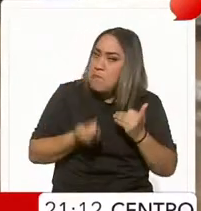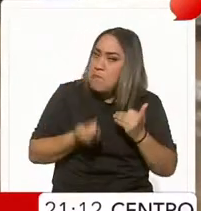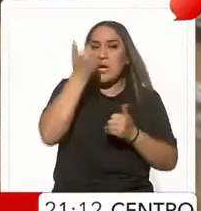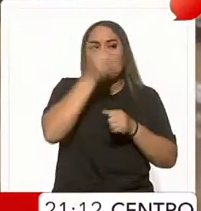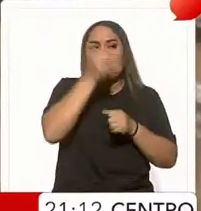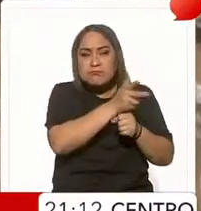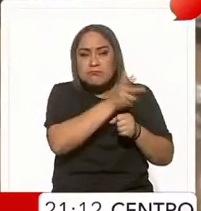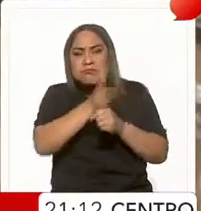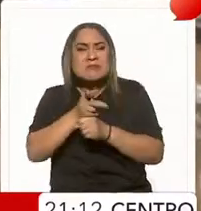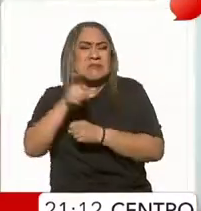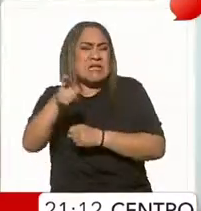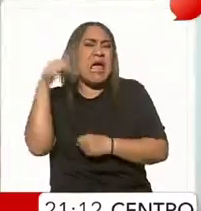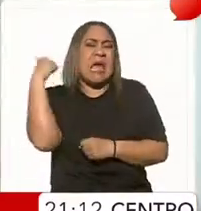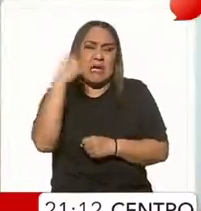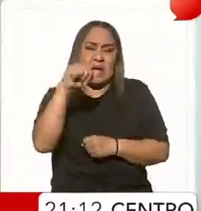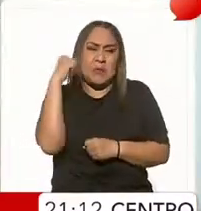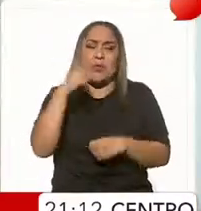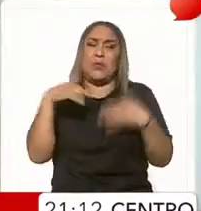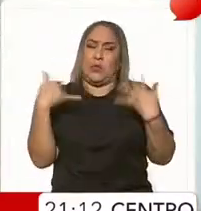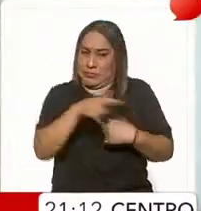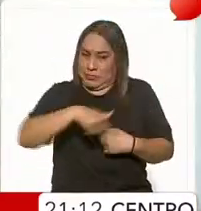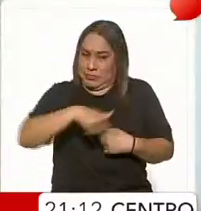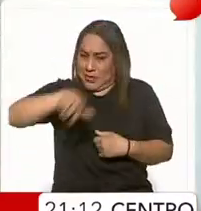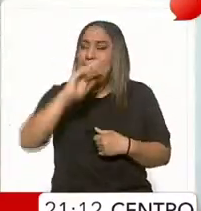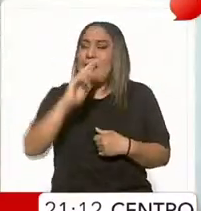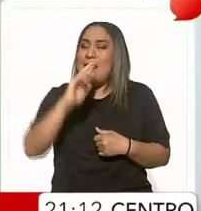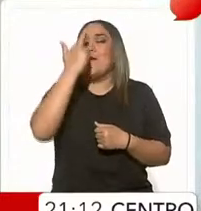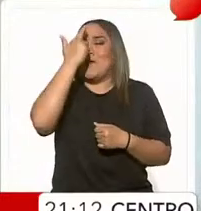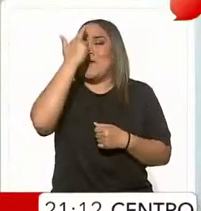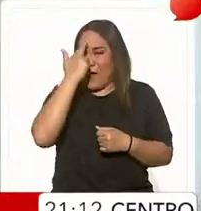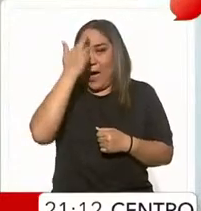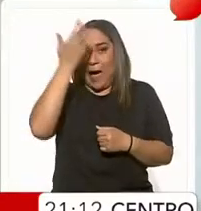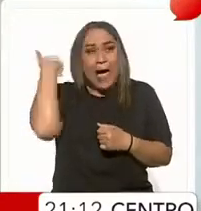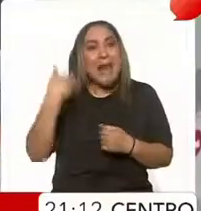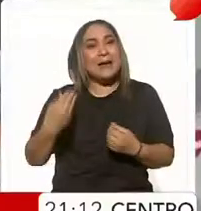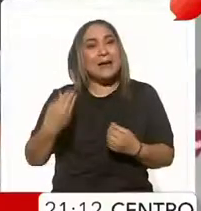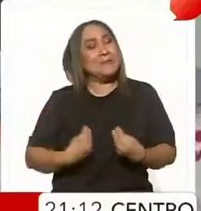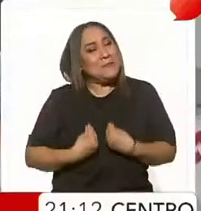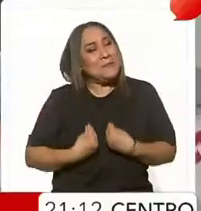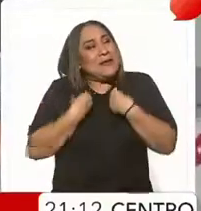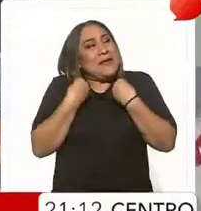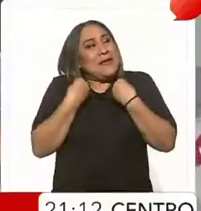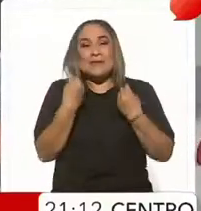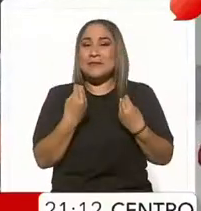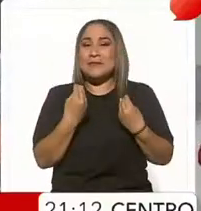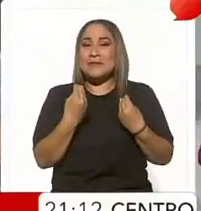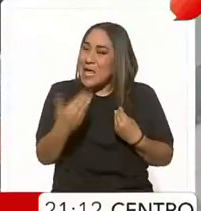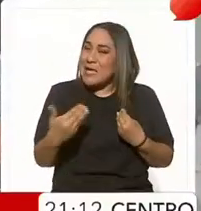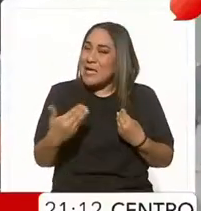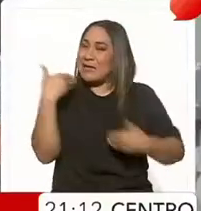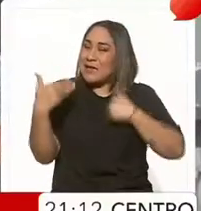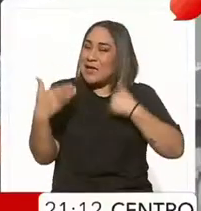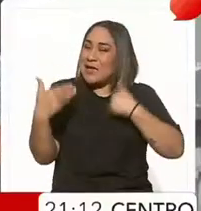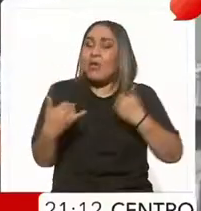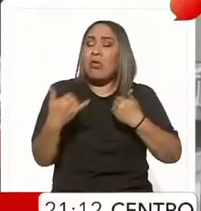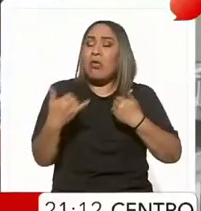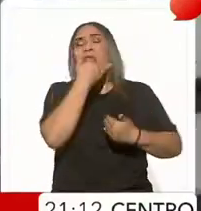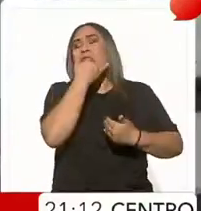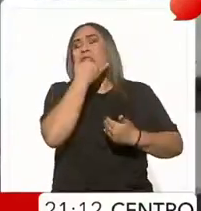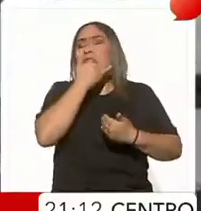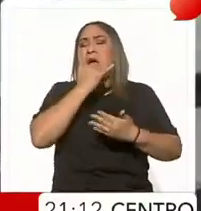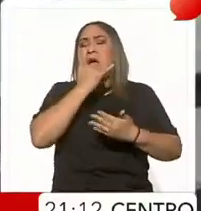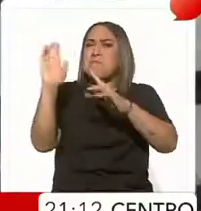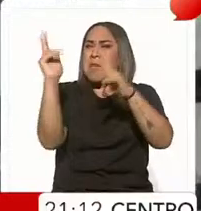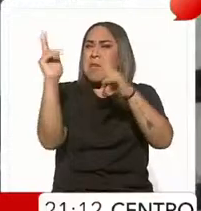de aquel Acapulco que todos recordamos vivo, alegre y brillante, era todo lo contrario.